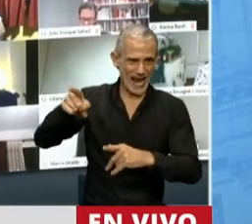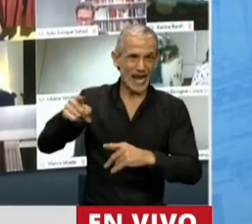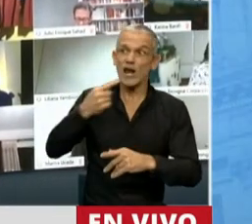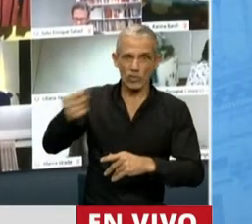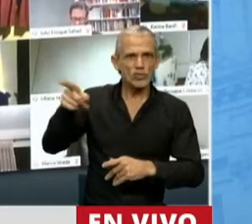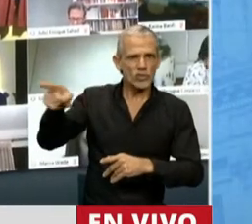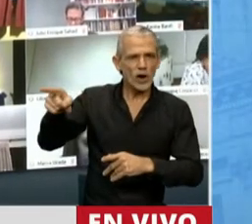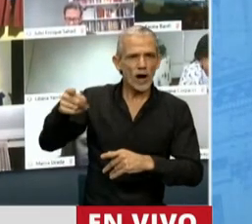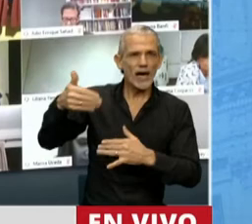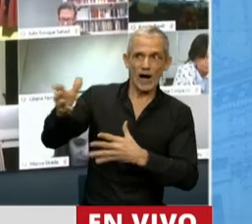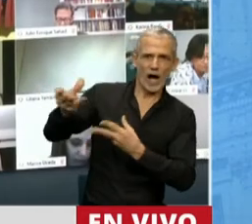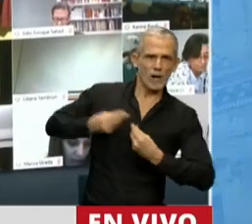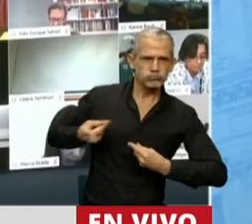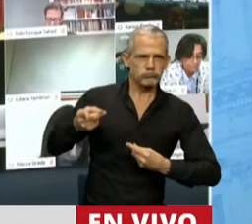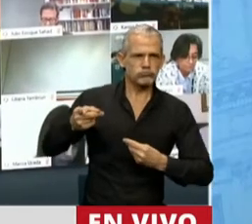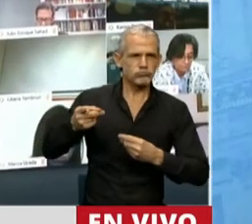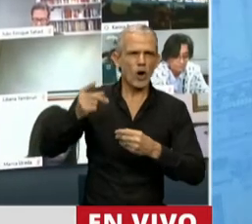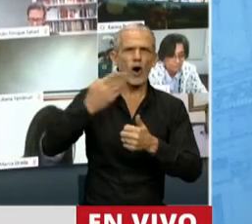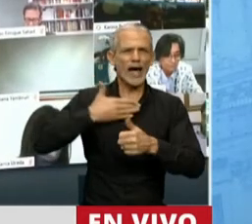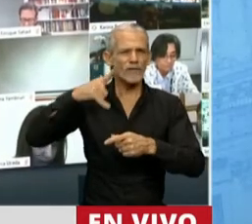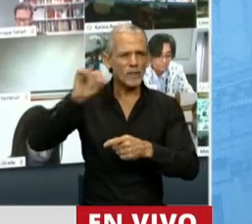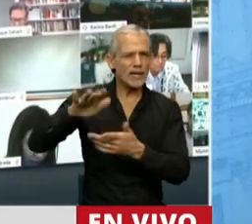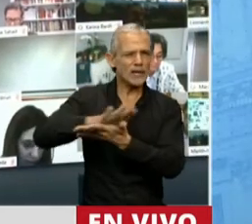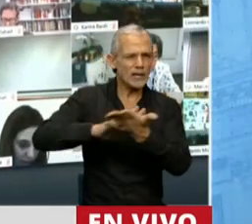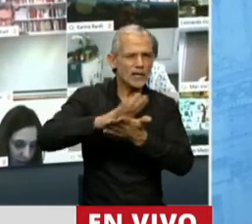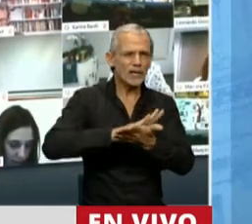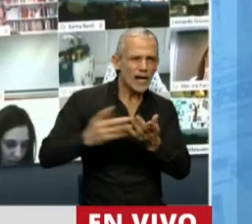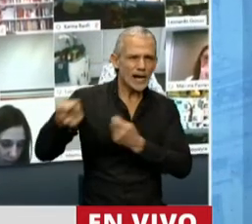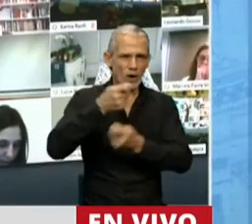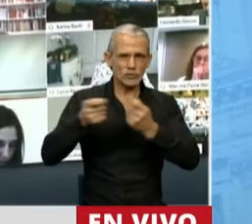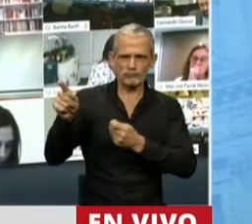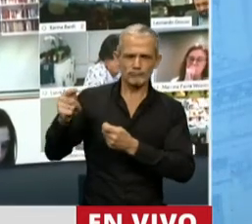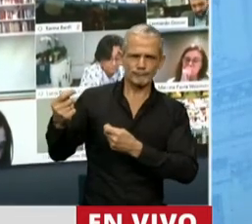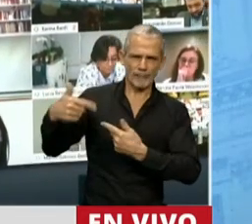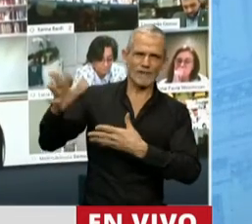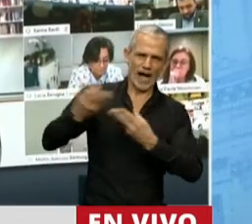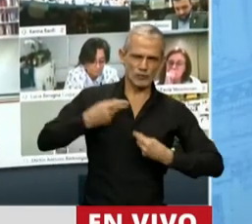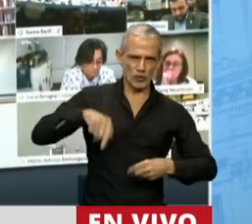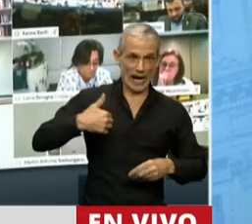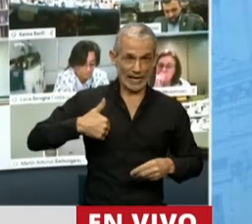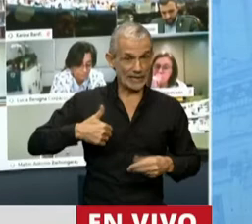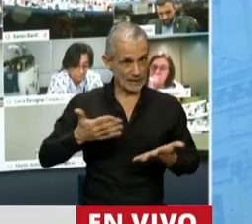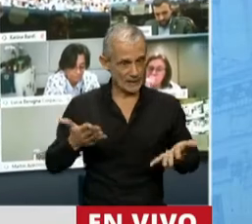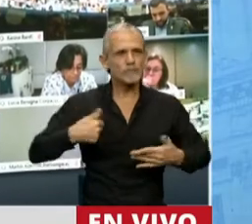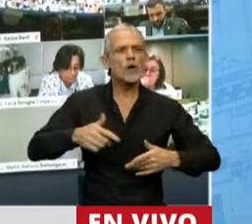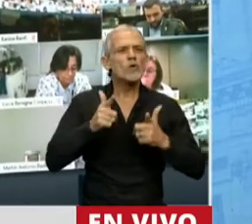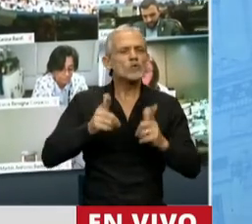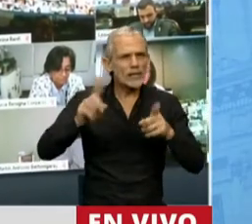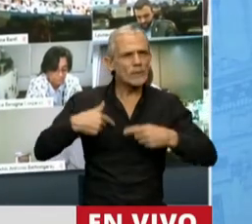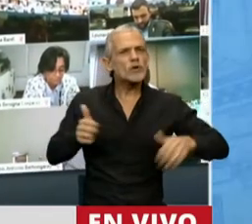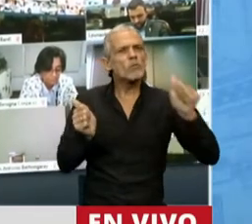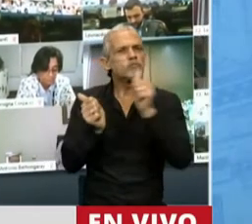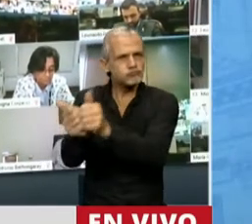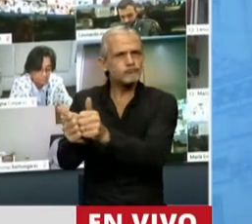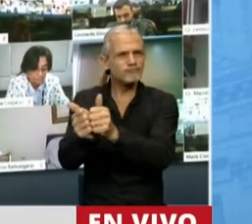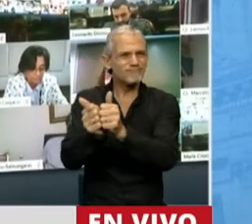con Giorgieva, con el Fondo Monetario Internacional. También tuve la suerte de acompañar al